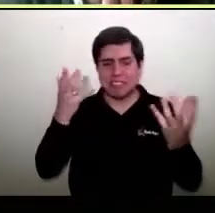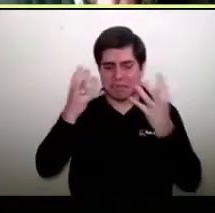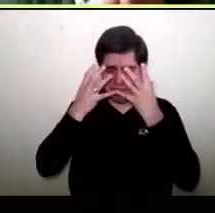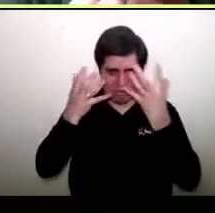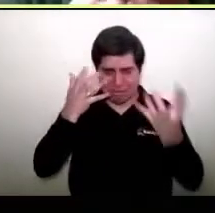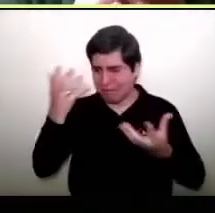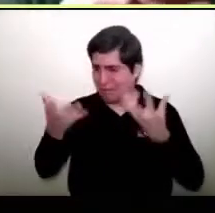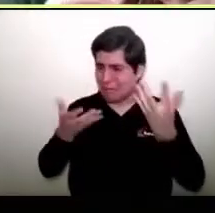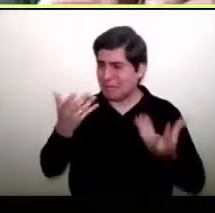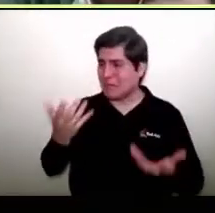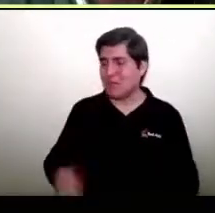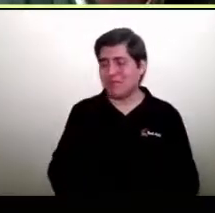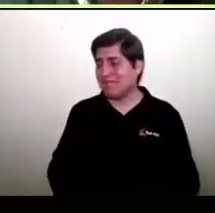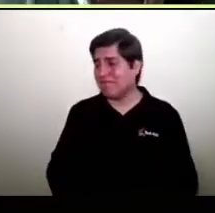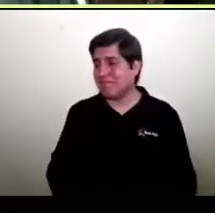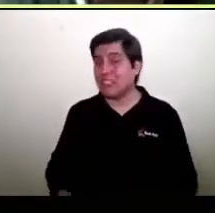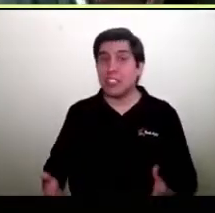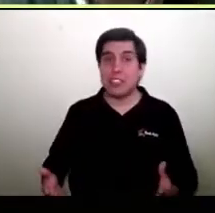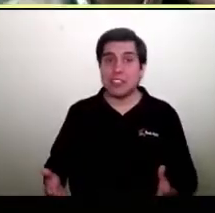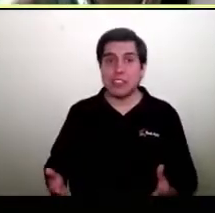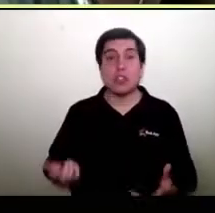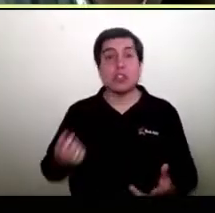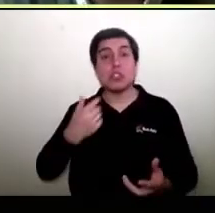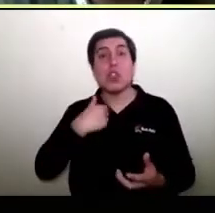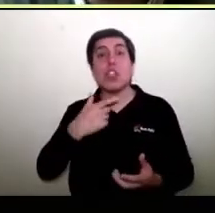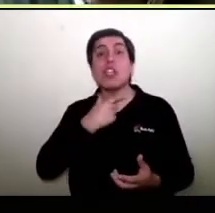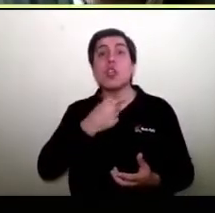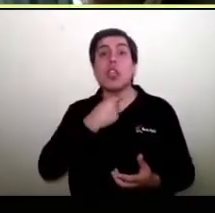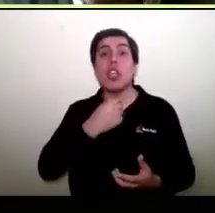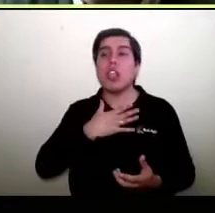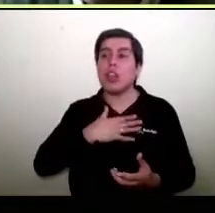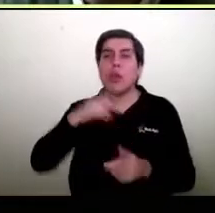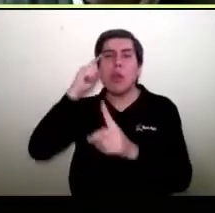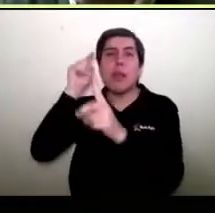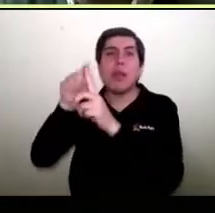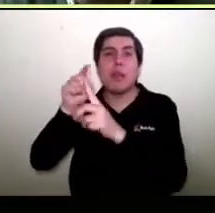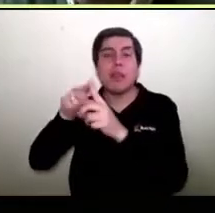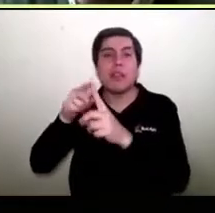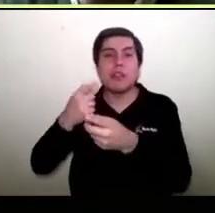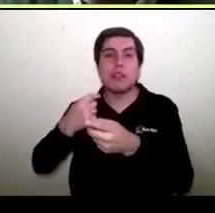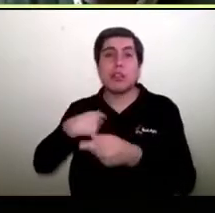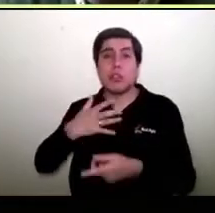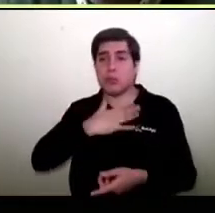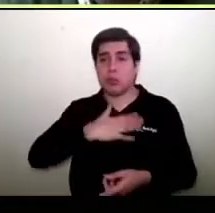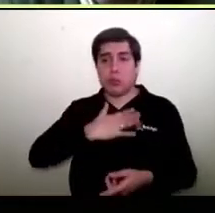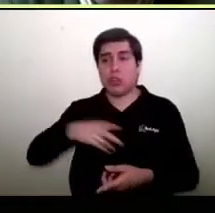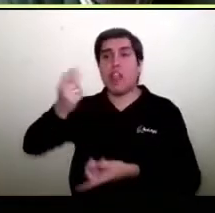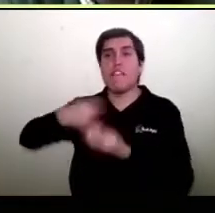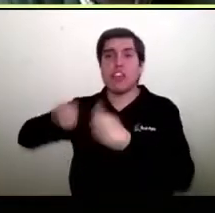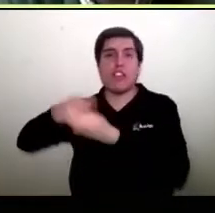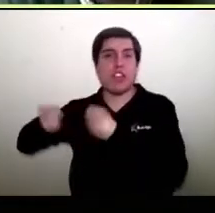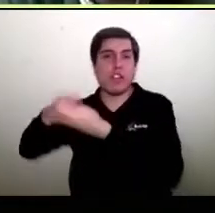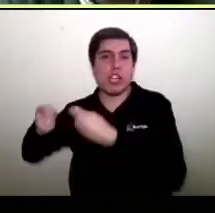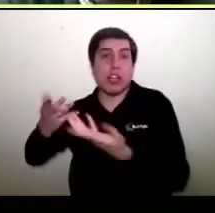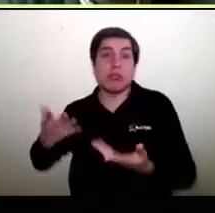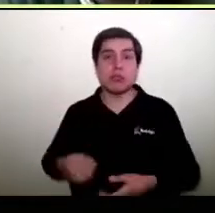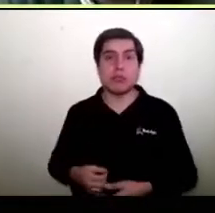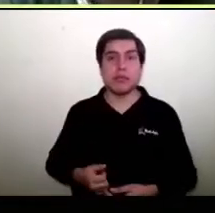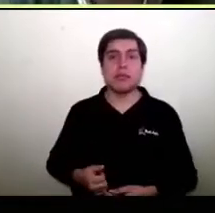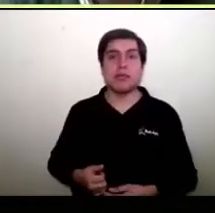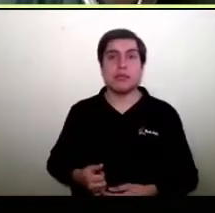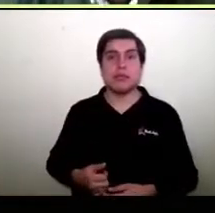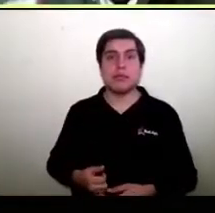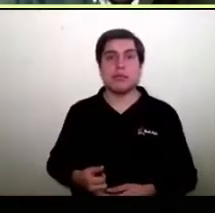dónde voy, debo entender para dónde existo, para dónde vendo, si al final lo único que nos interesa es vender. Cuando lo único que nos interesa es vender,